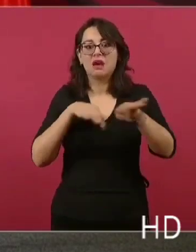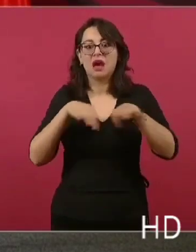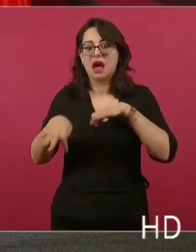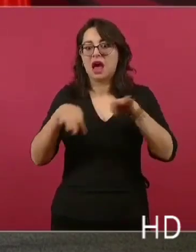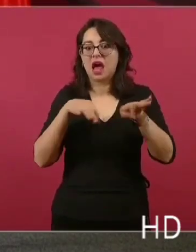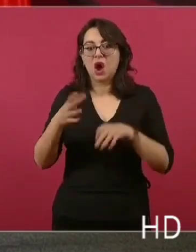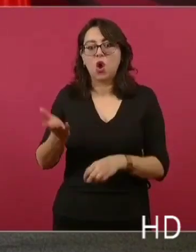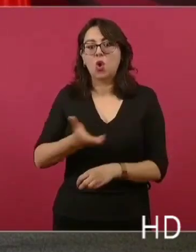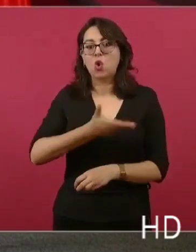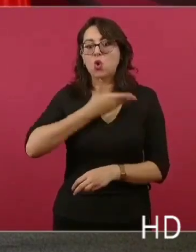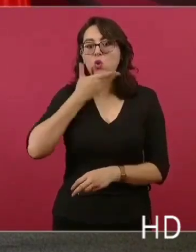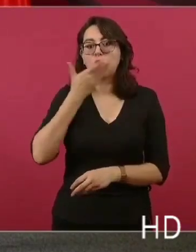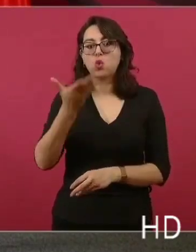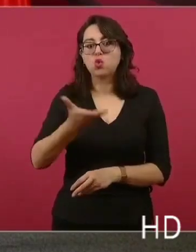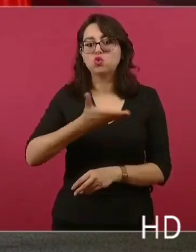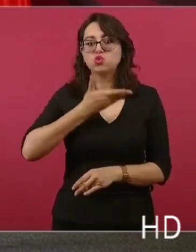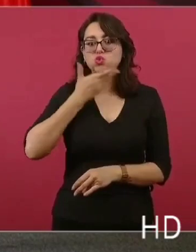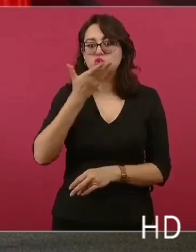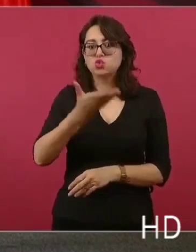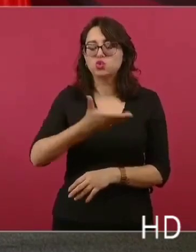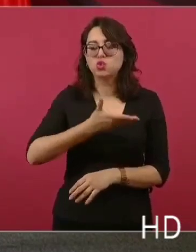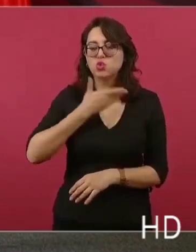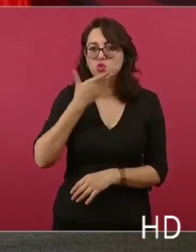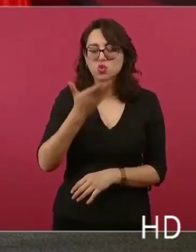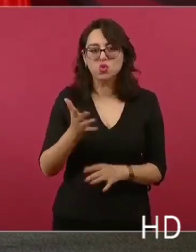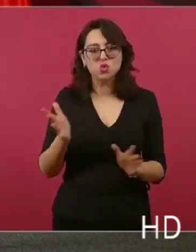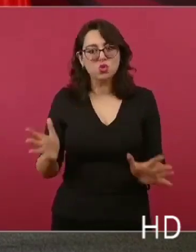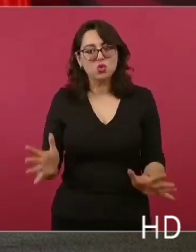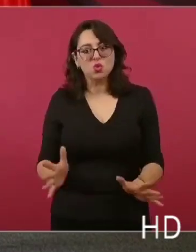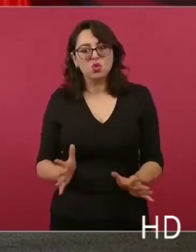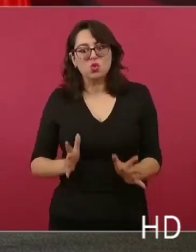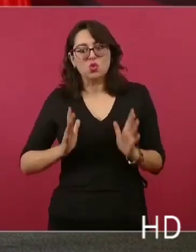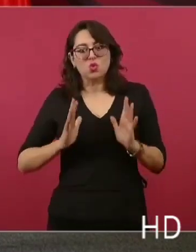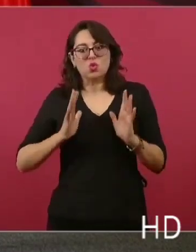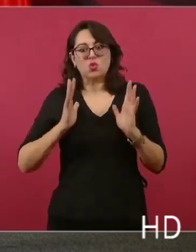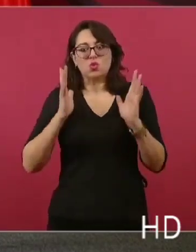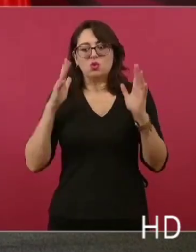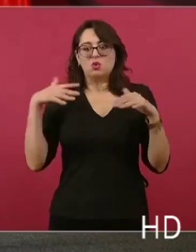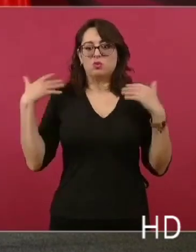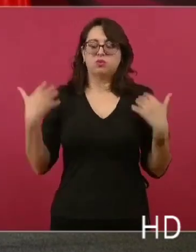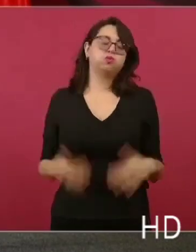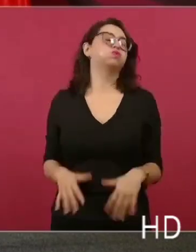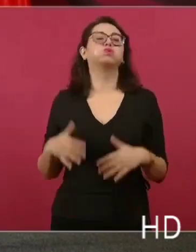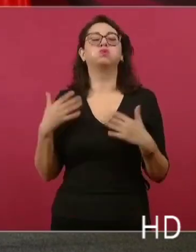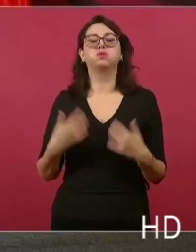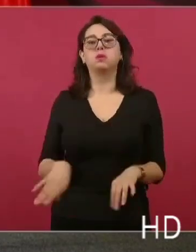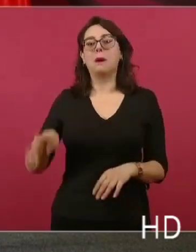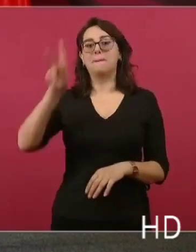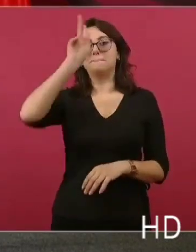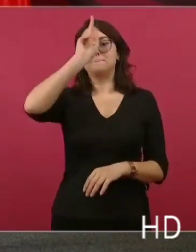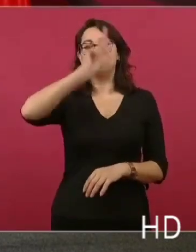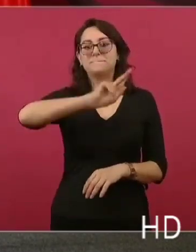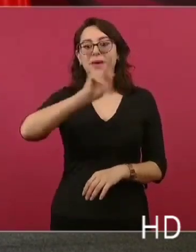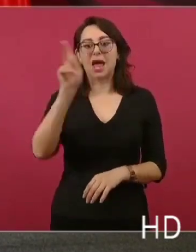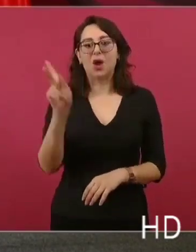gobierno, que era una de las fundamentales planteamientos programáticos,